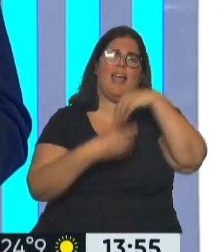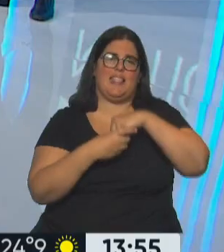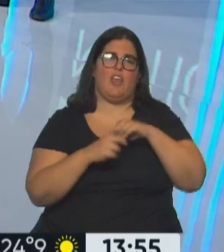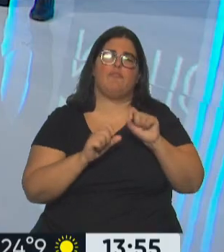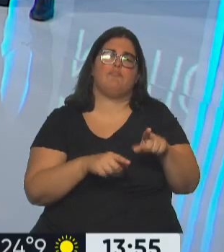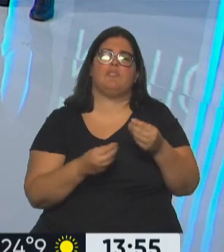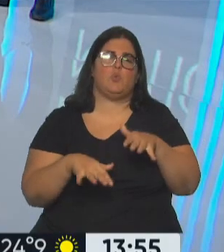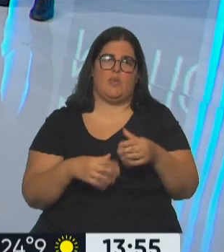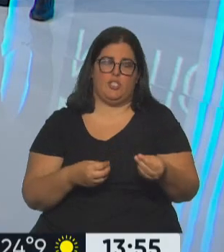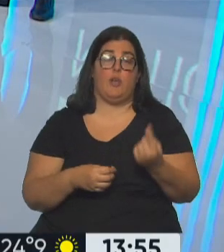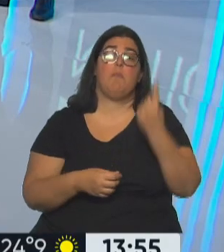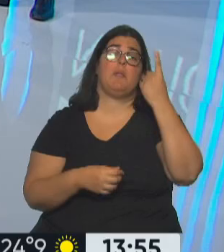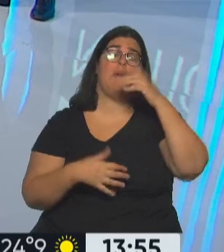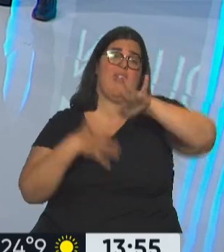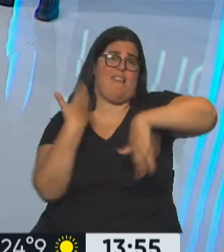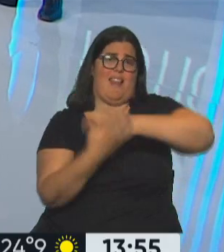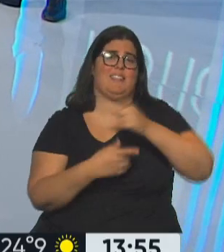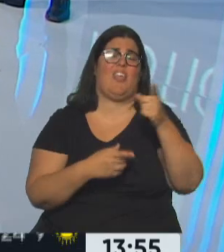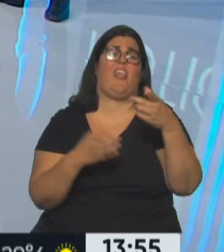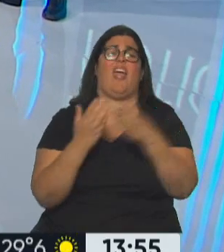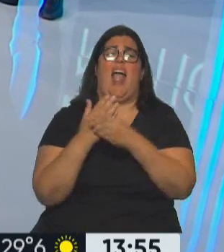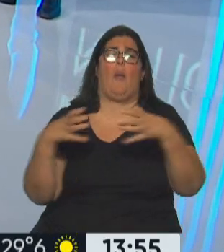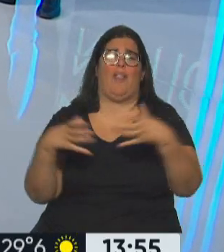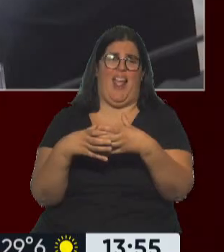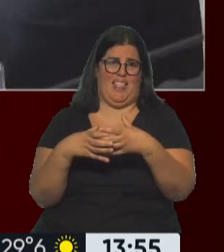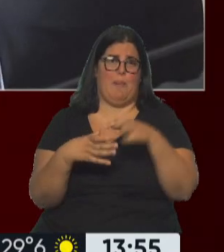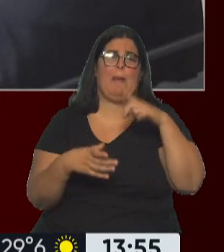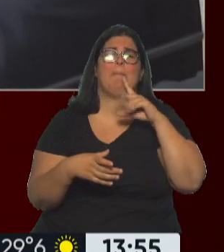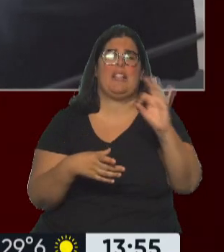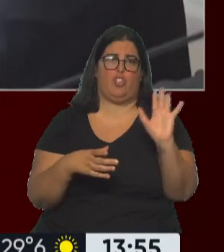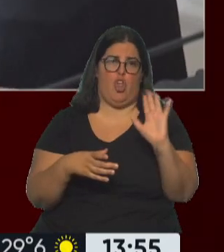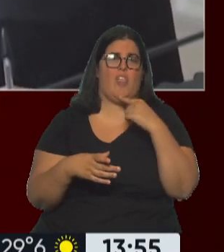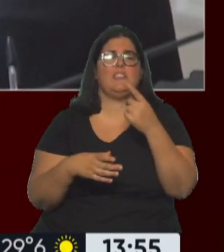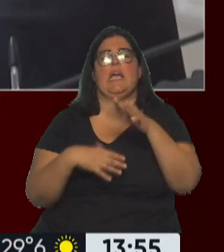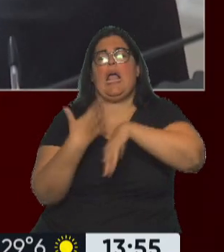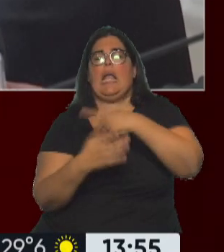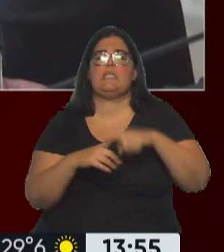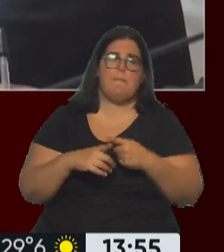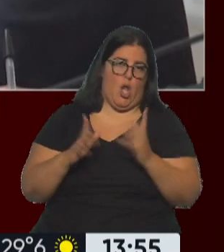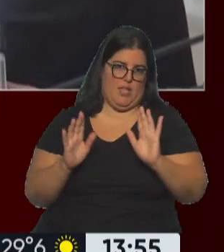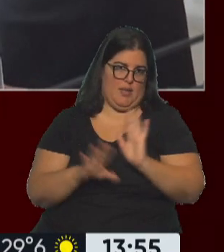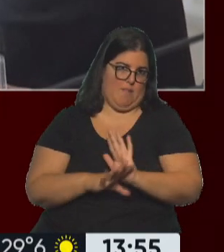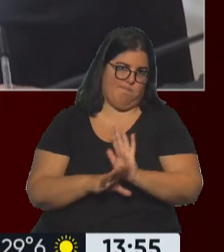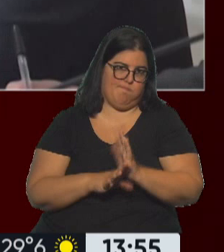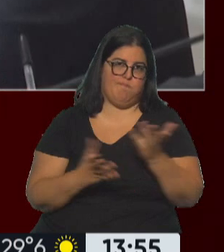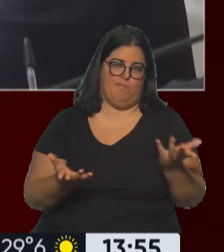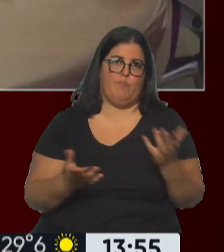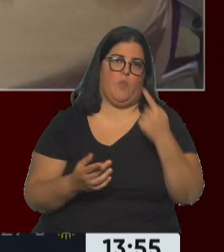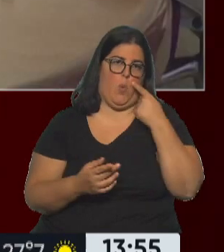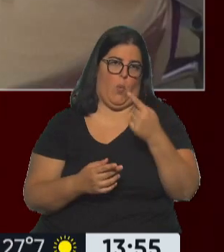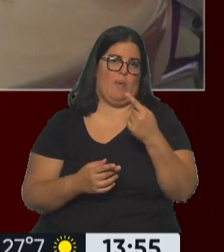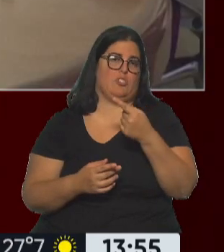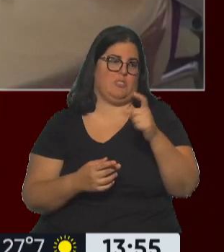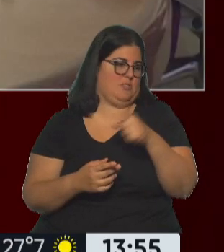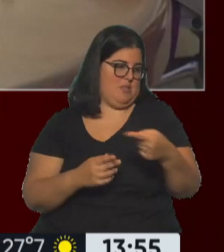A ver, primera gran crisis gabinete para Gustavo Petro. Uno diría crisis política, ¿no? Ya con lo que vimos esta semana en